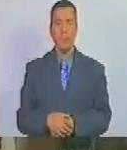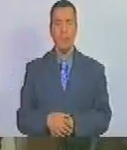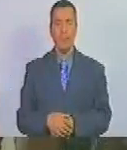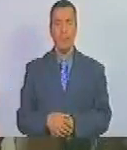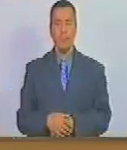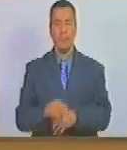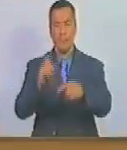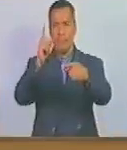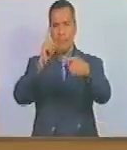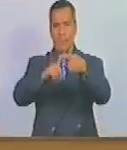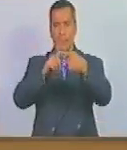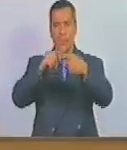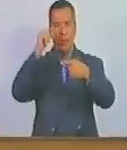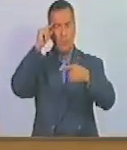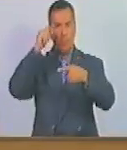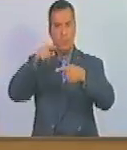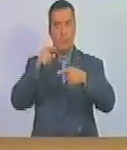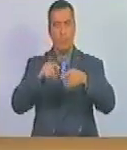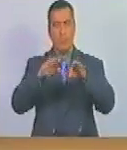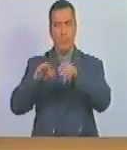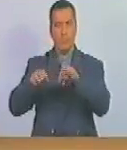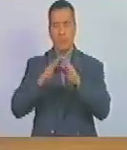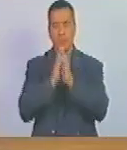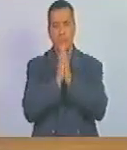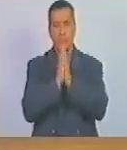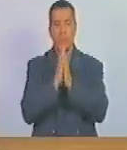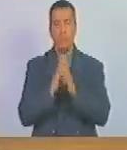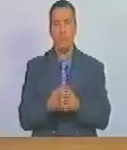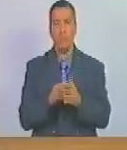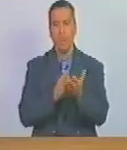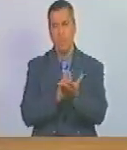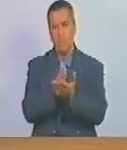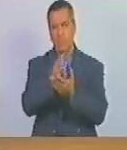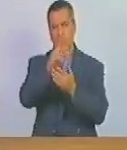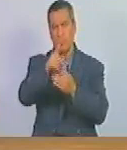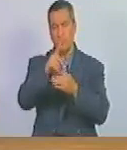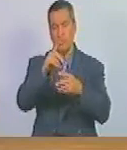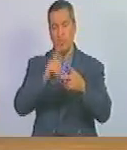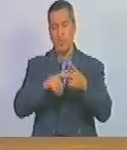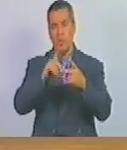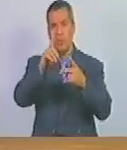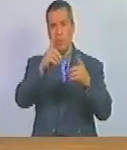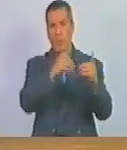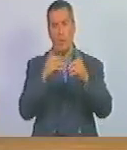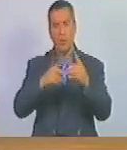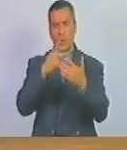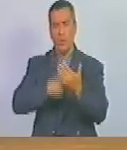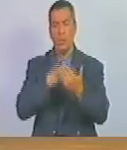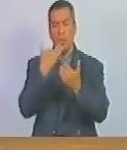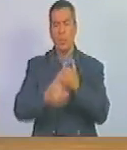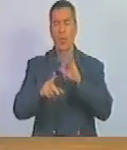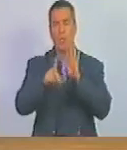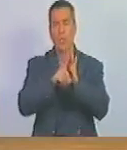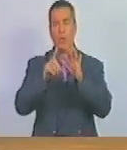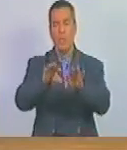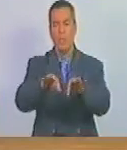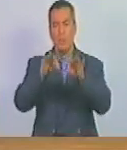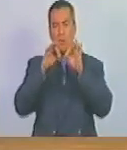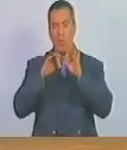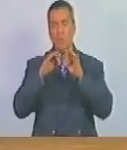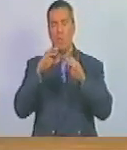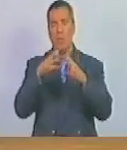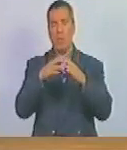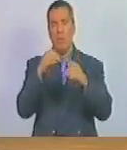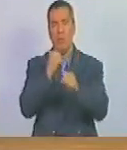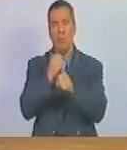primer punto del orden del día ciudadana secretaria continuación de la segunda discusión del proyecto de ley especial de las